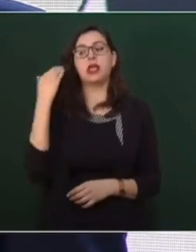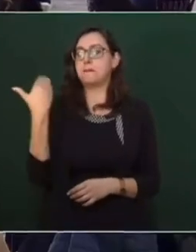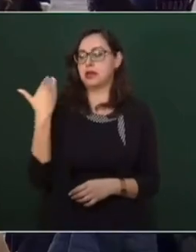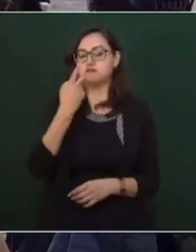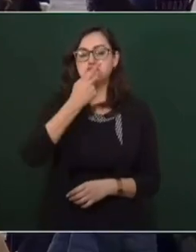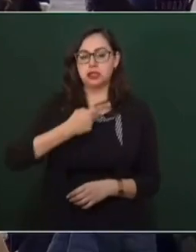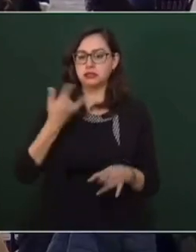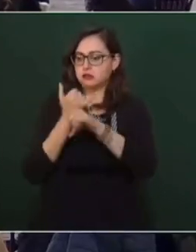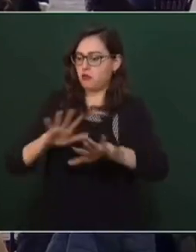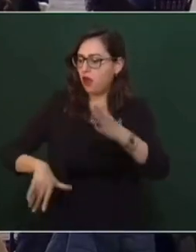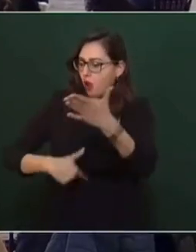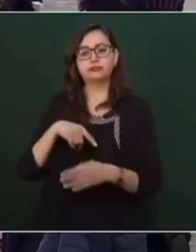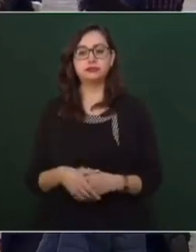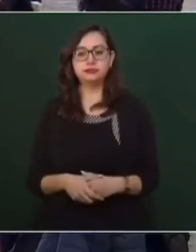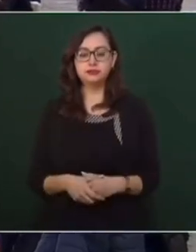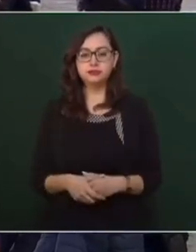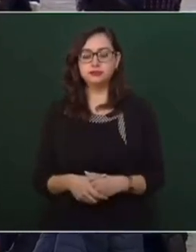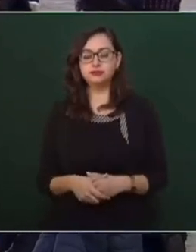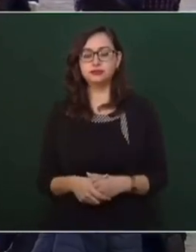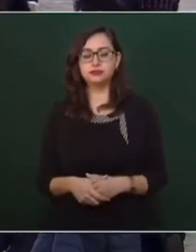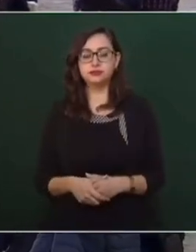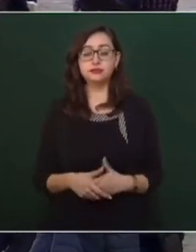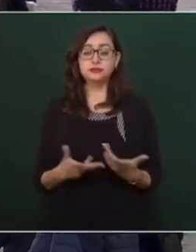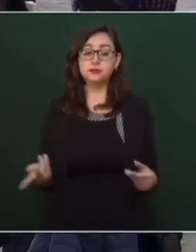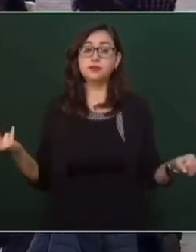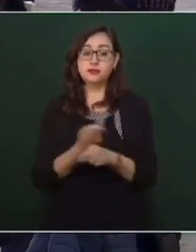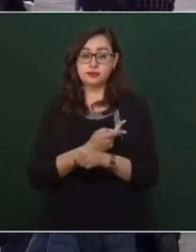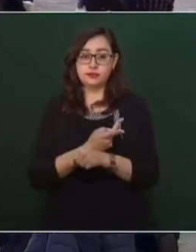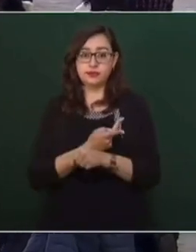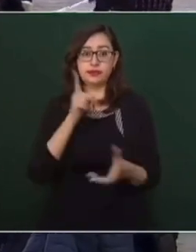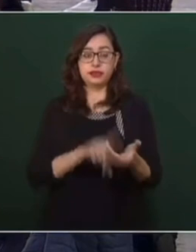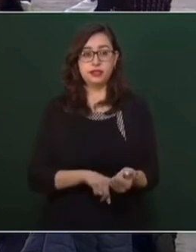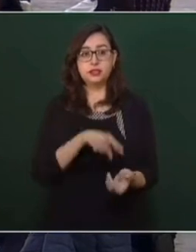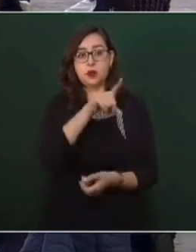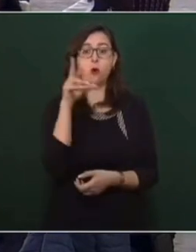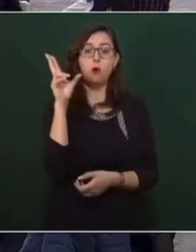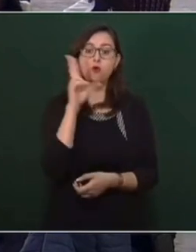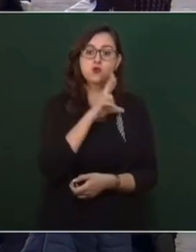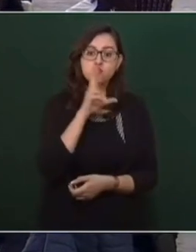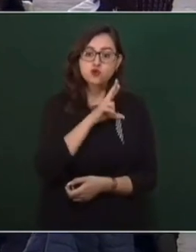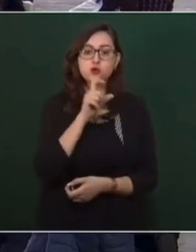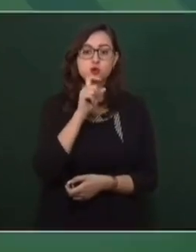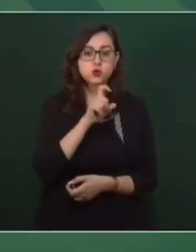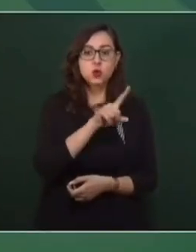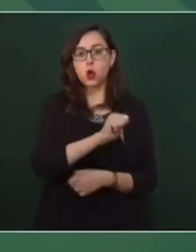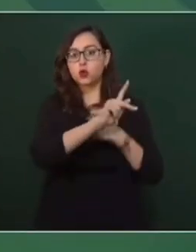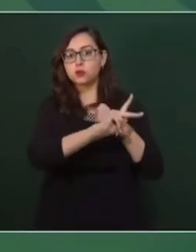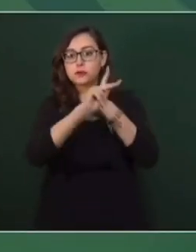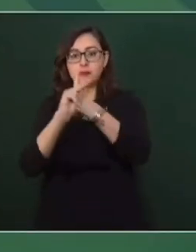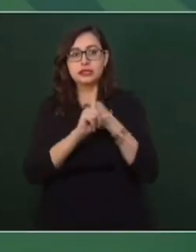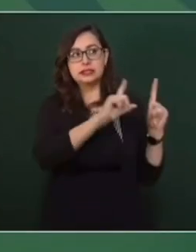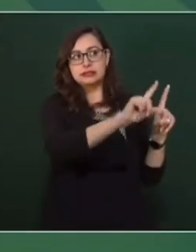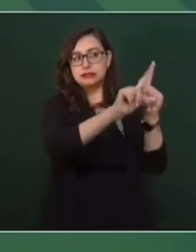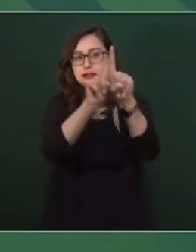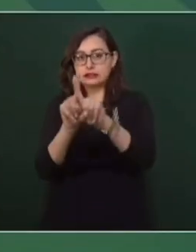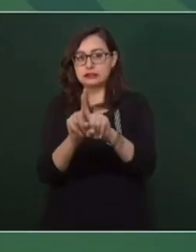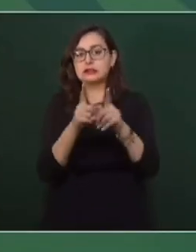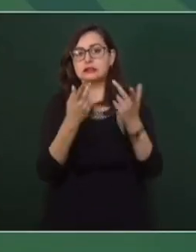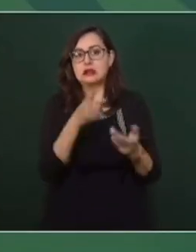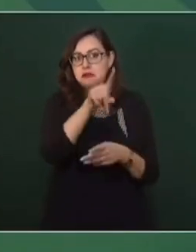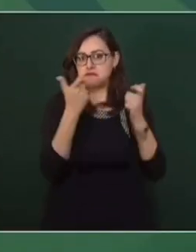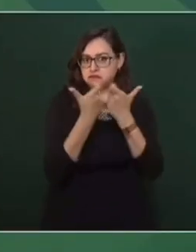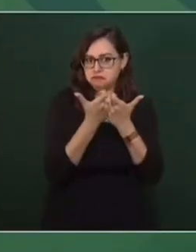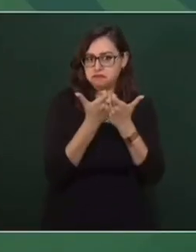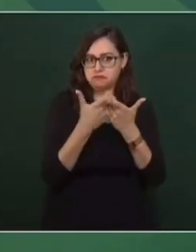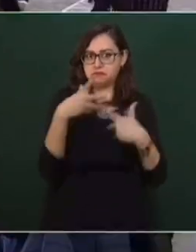informe financiero con lo de Rusia y con lo que está sucediendo en otros países que se consideraban como